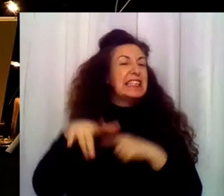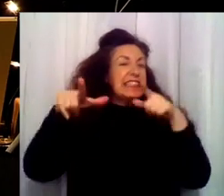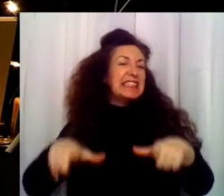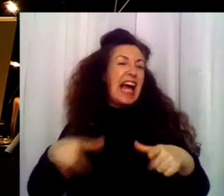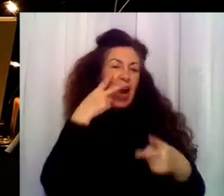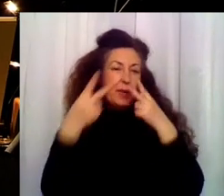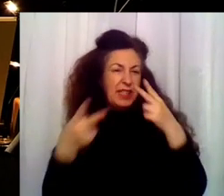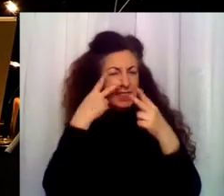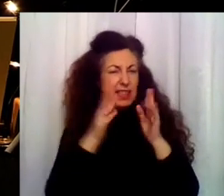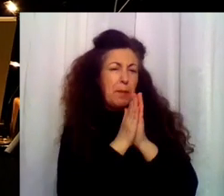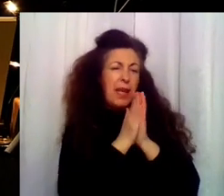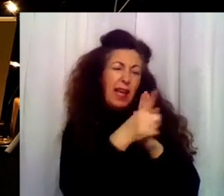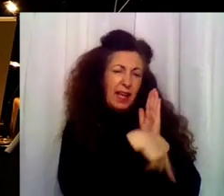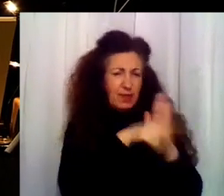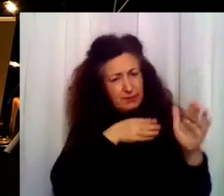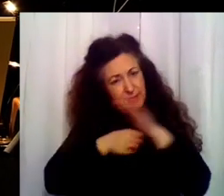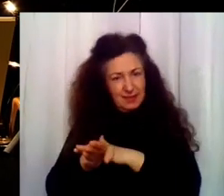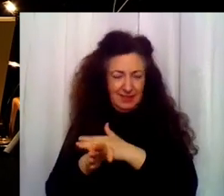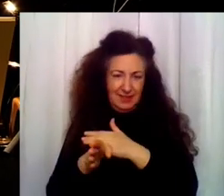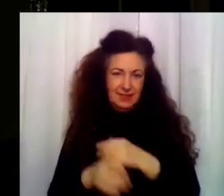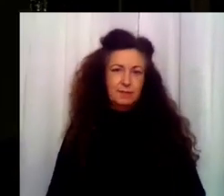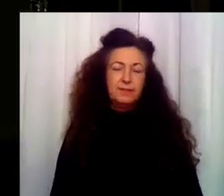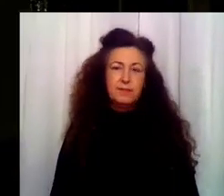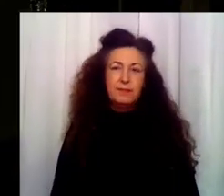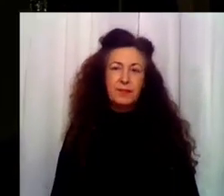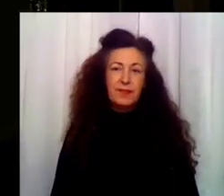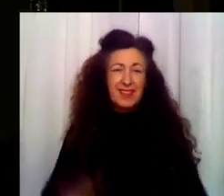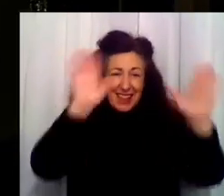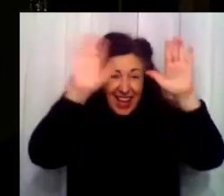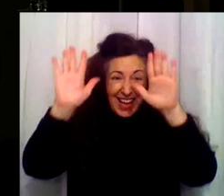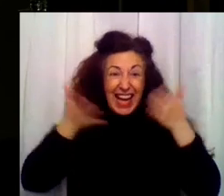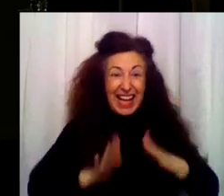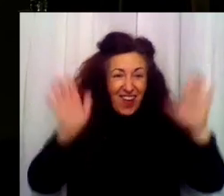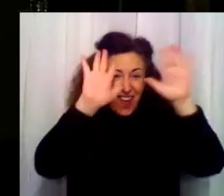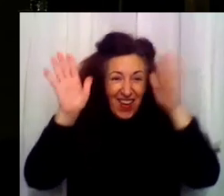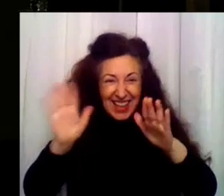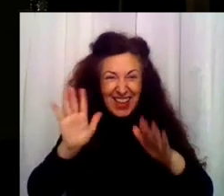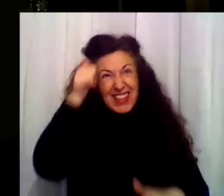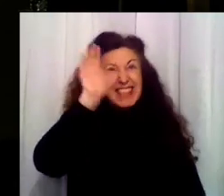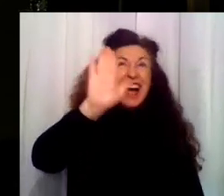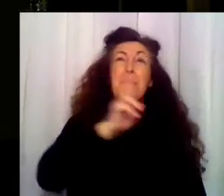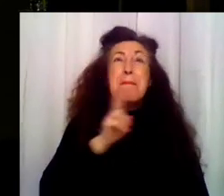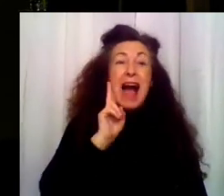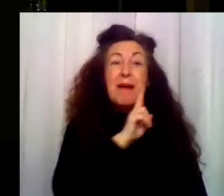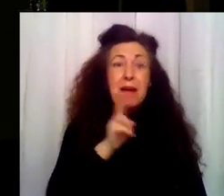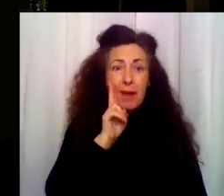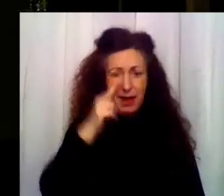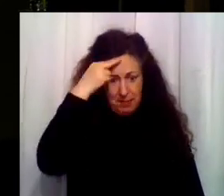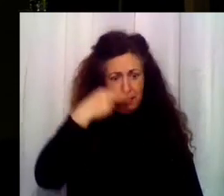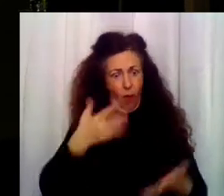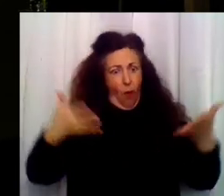salgáis a la menor brevedad posible. ¡Eh! ¡Eh! ¡Que estoy aquí! ¡Rubén, hijo! ¡Mamá! ¡Joder, chaval!